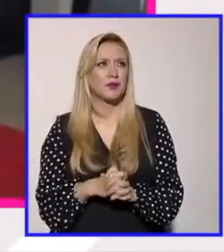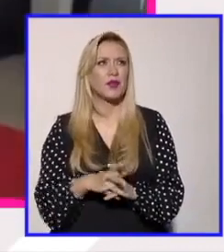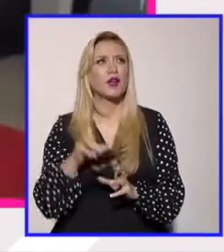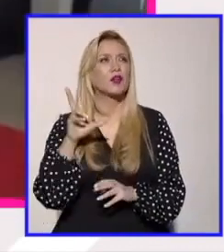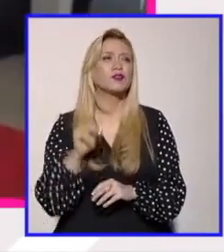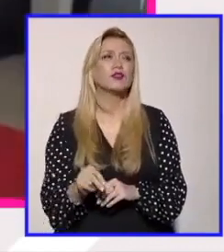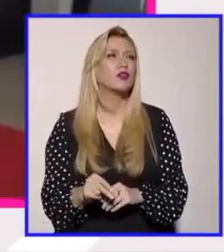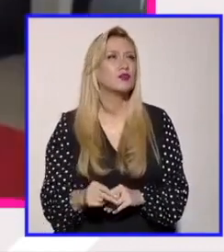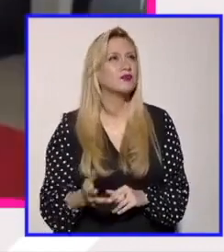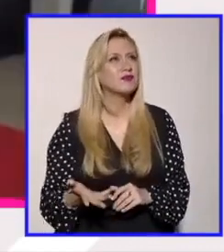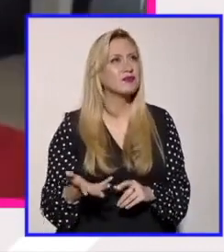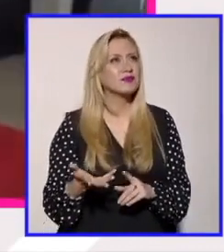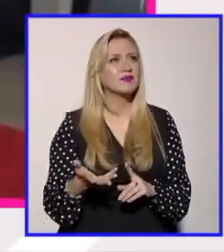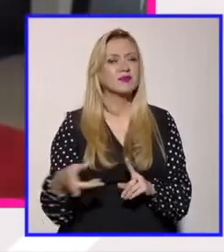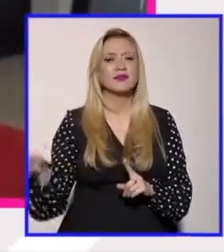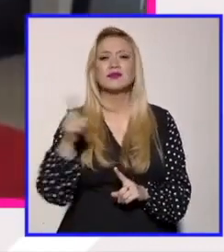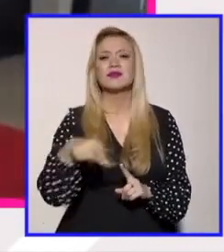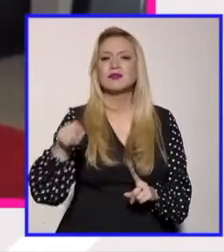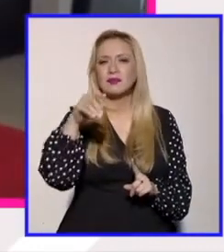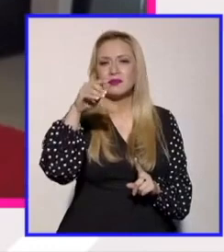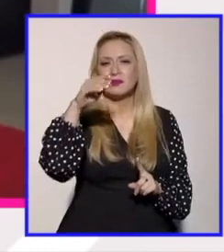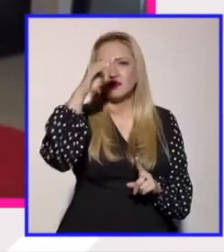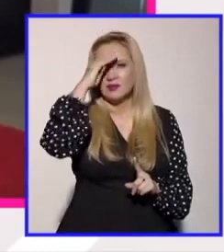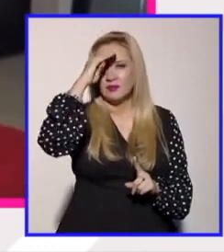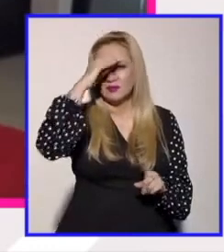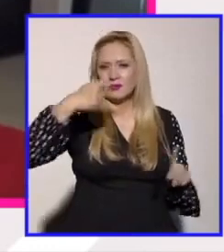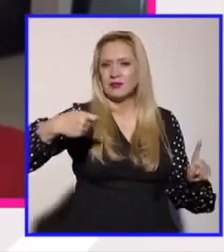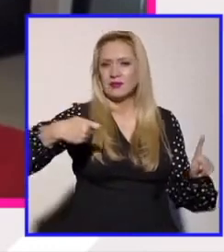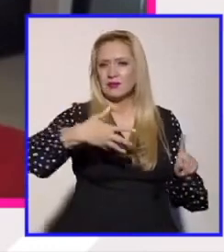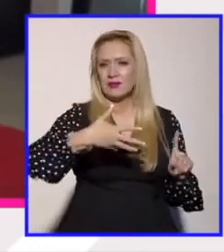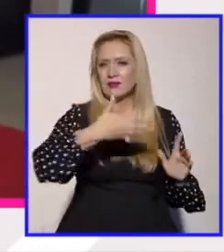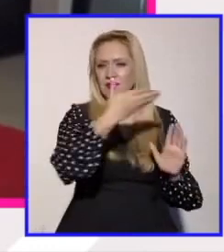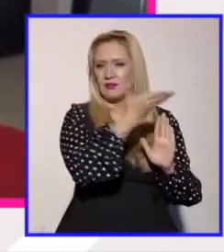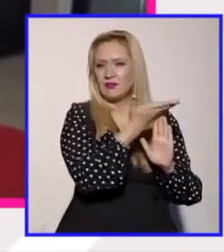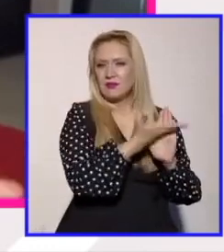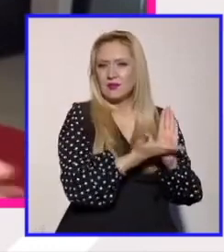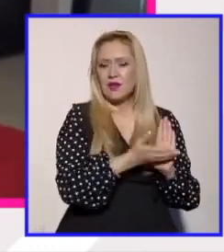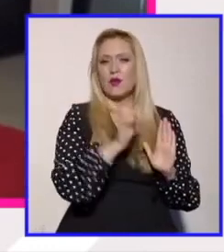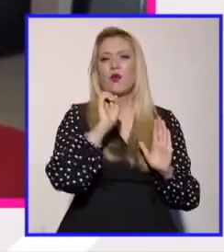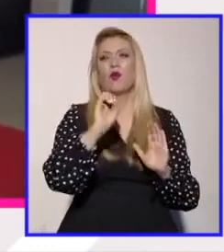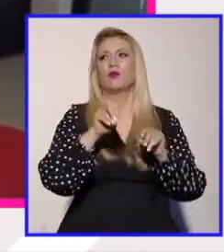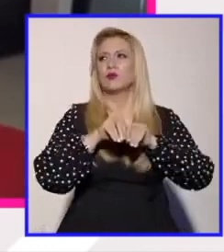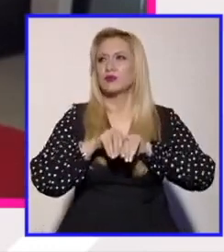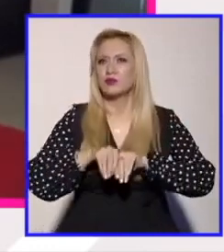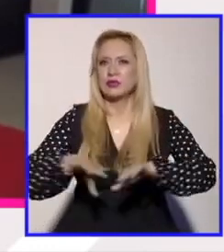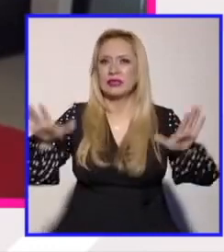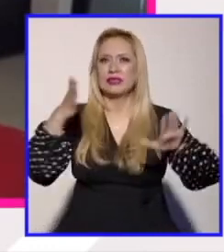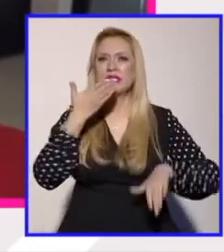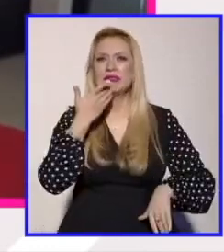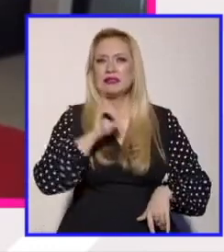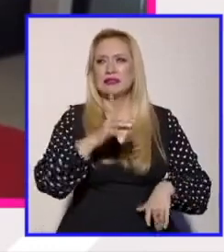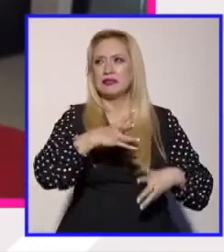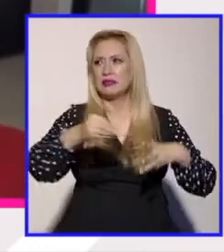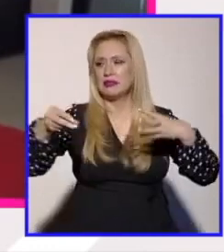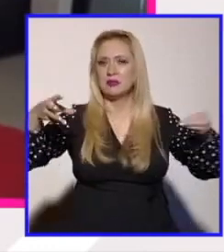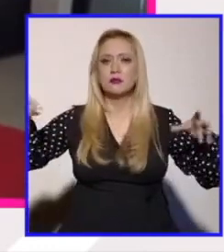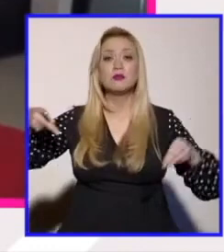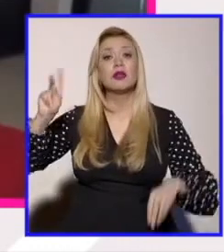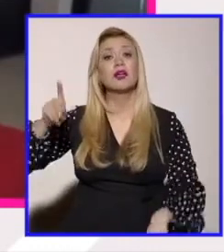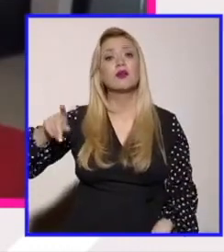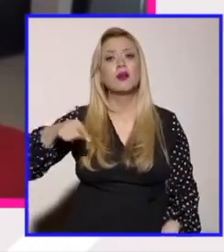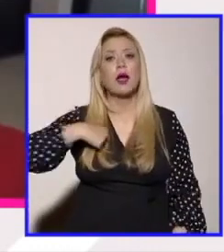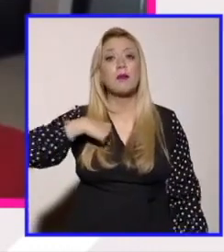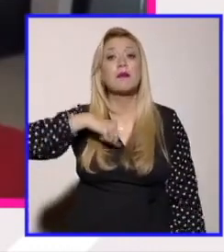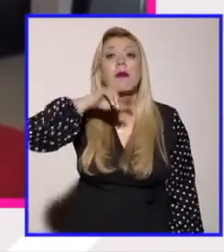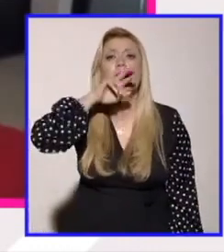hecho que existan estos esquemas de comunicación que le dan vuelo al mensaje del odio, sino que tanta gente esté tan dispuesta y